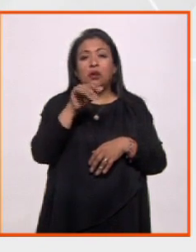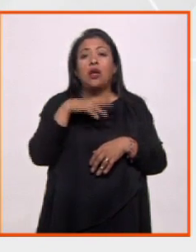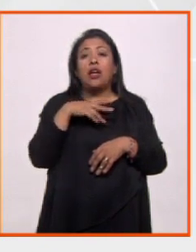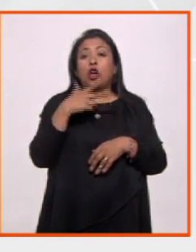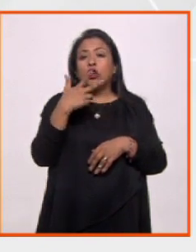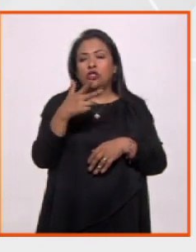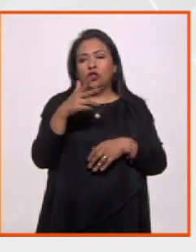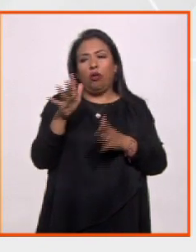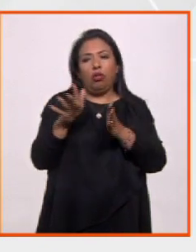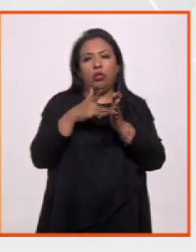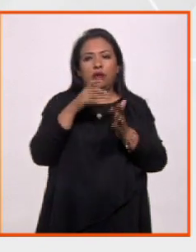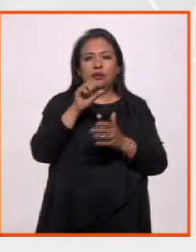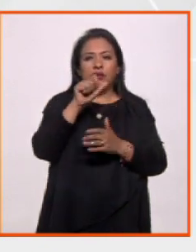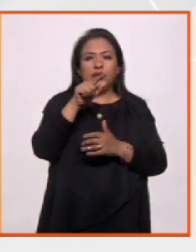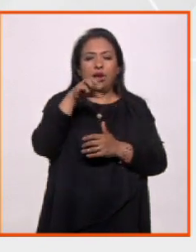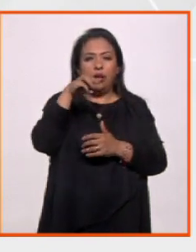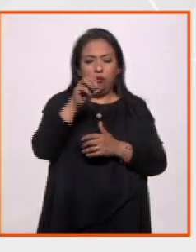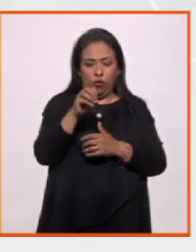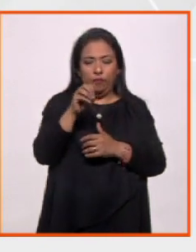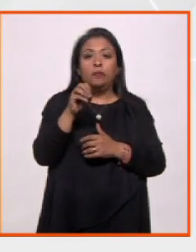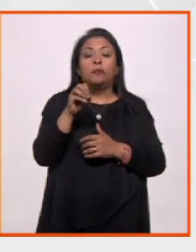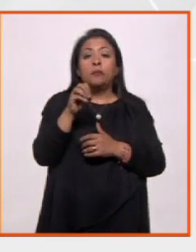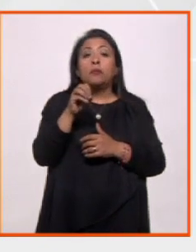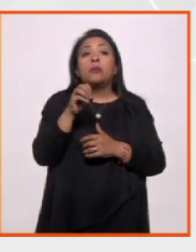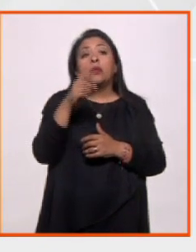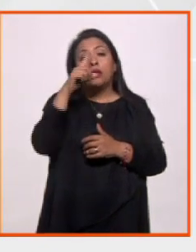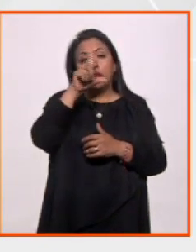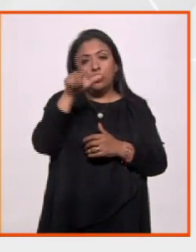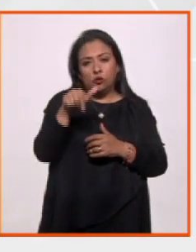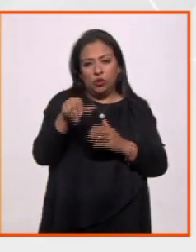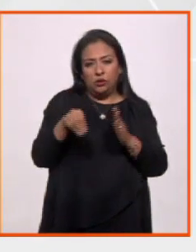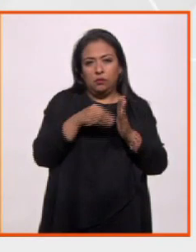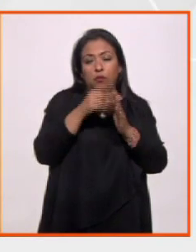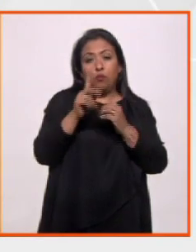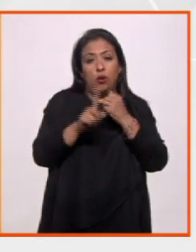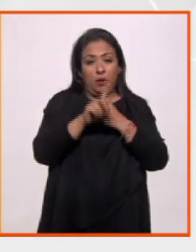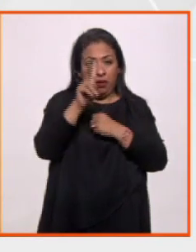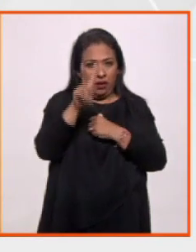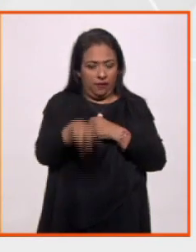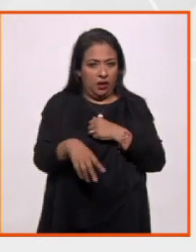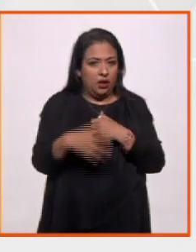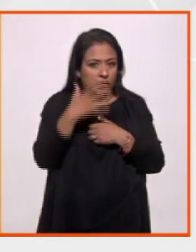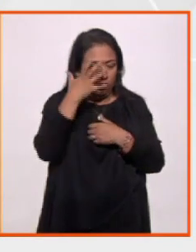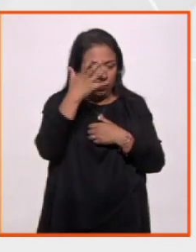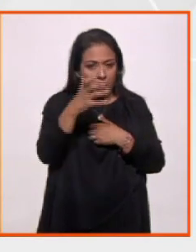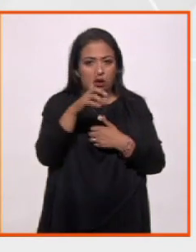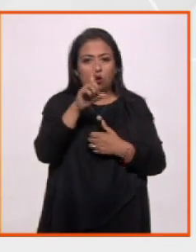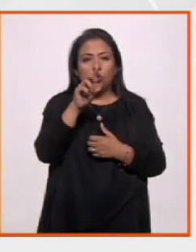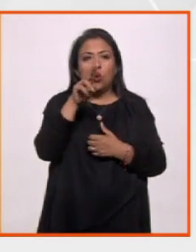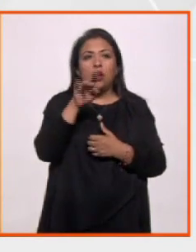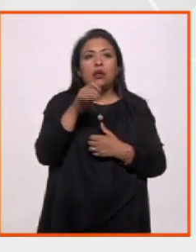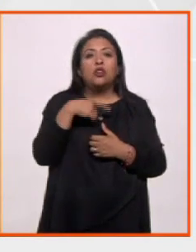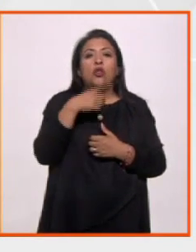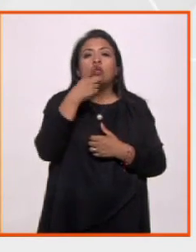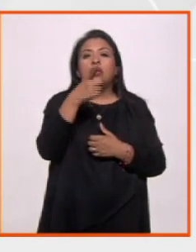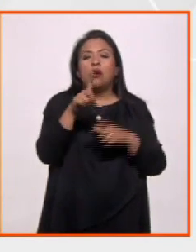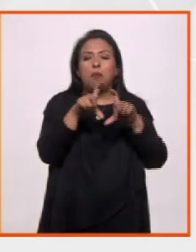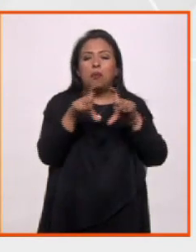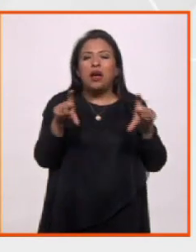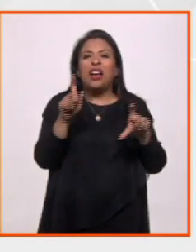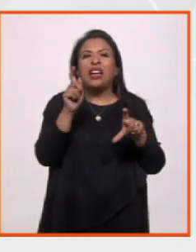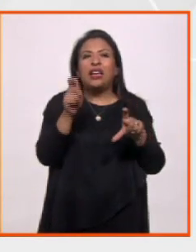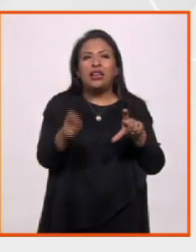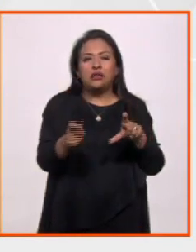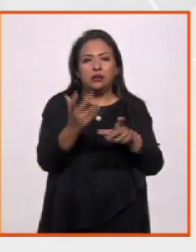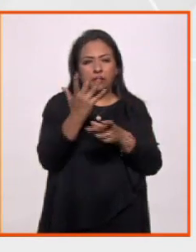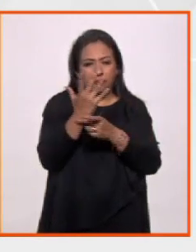basado en un salmo, en el texto de uno de los salmos, y para después meter en un problema realmente severo a Duane, les voy a decir qué dice ese salmo.